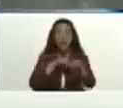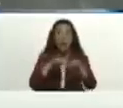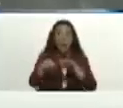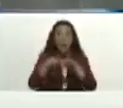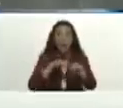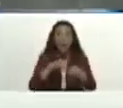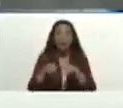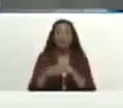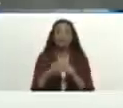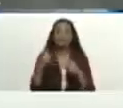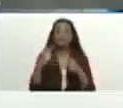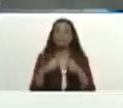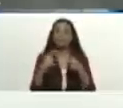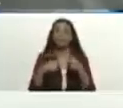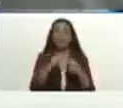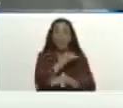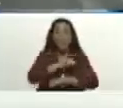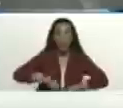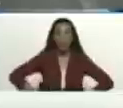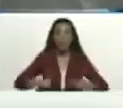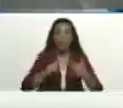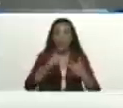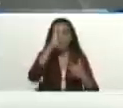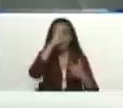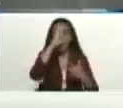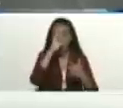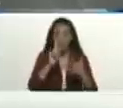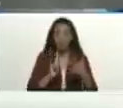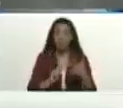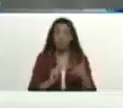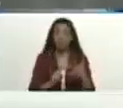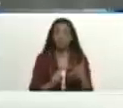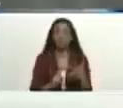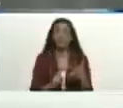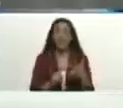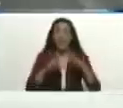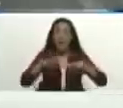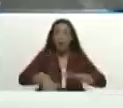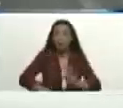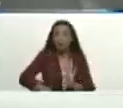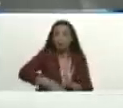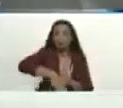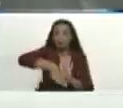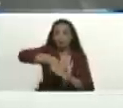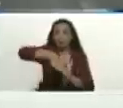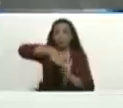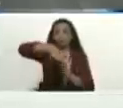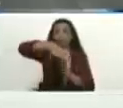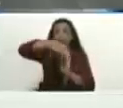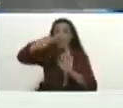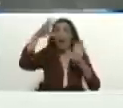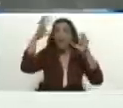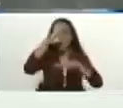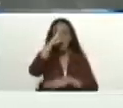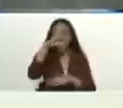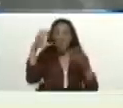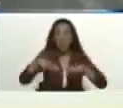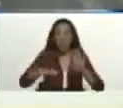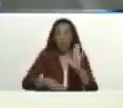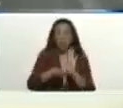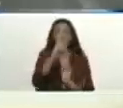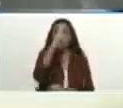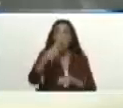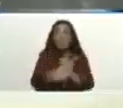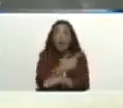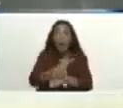Cogede, portuguesa, en Varina, las inundaciones de Varina. En Varina llovió en una